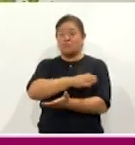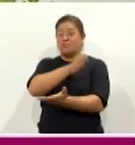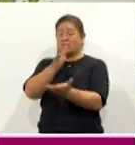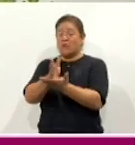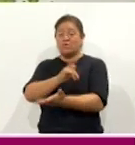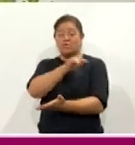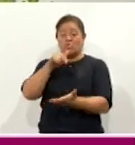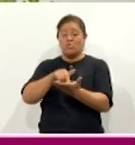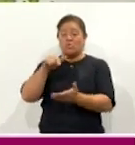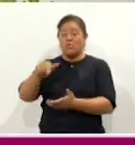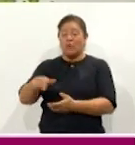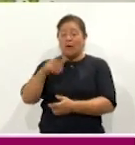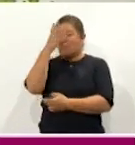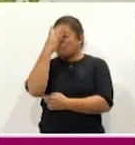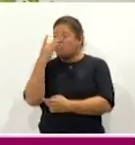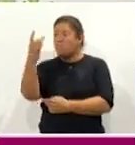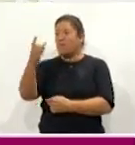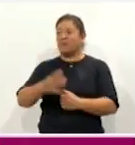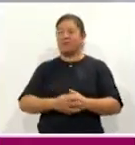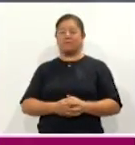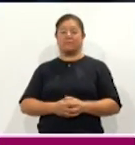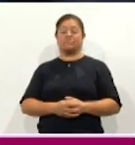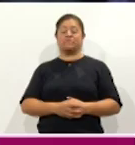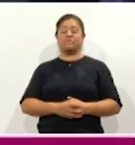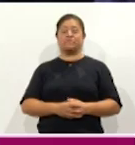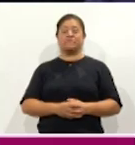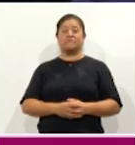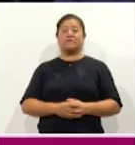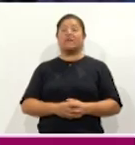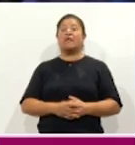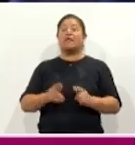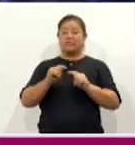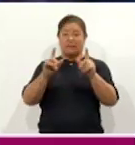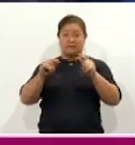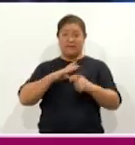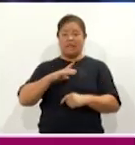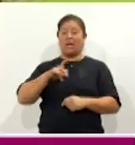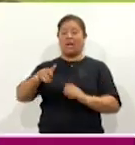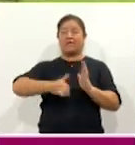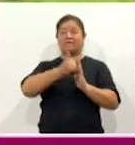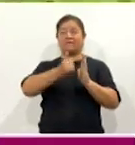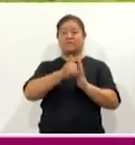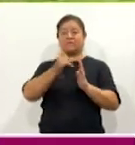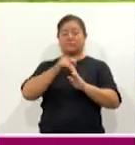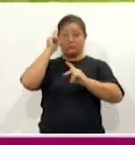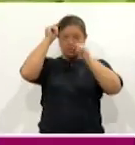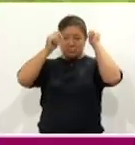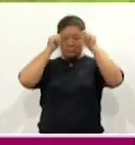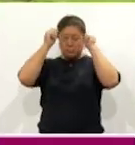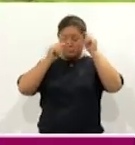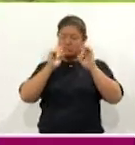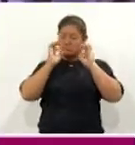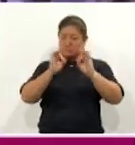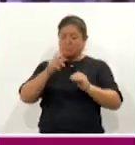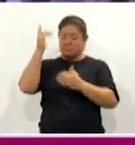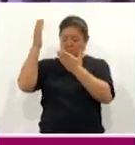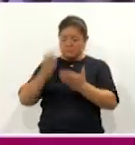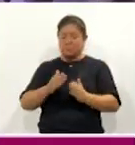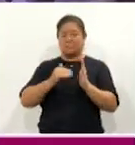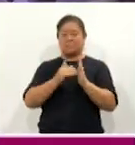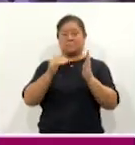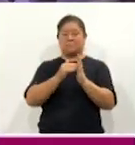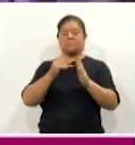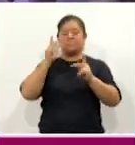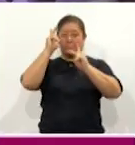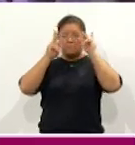vivir una aventura sensacional. Resaltó que Tlaxcala cuenta con la infraestructura turística necesaria para recibir a miles de visitantes,